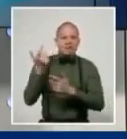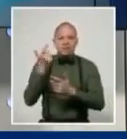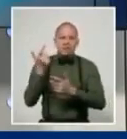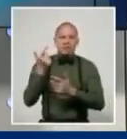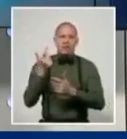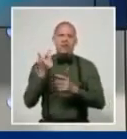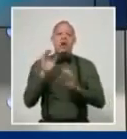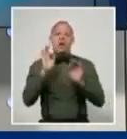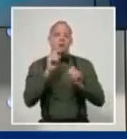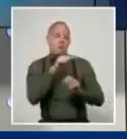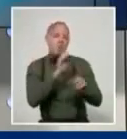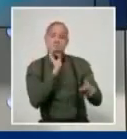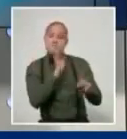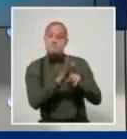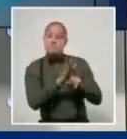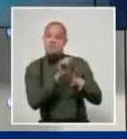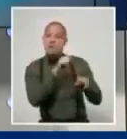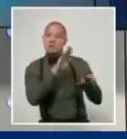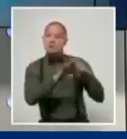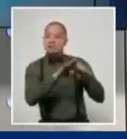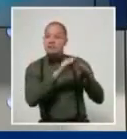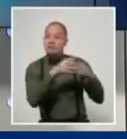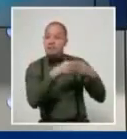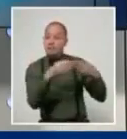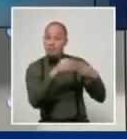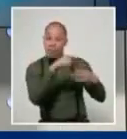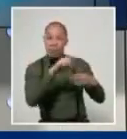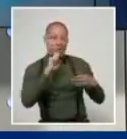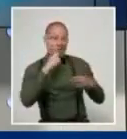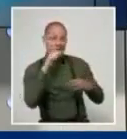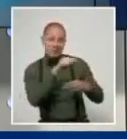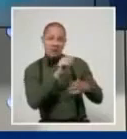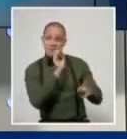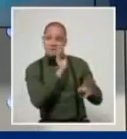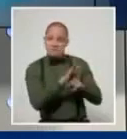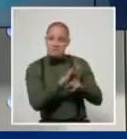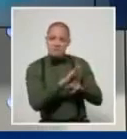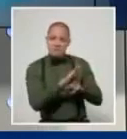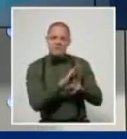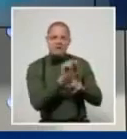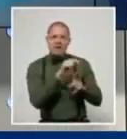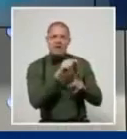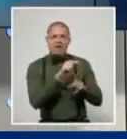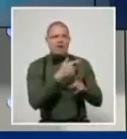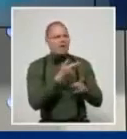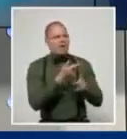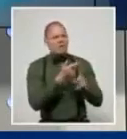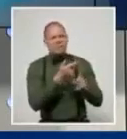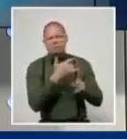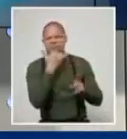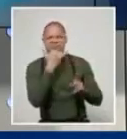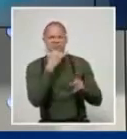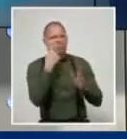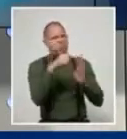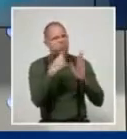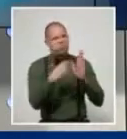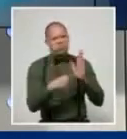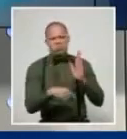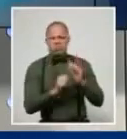sus ingresos en moneda dura, estas tiendas no garantizaron la estabilidad del suministro propio.